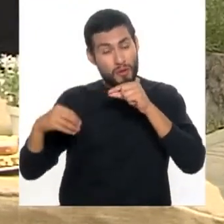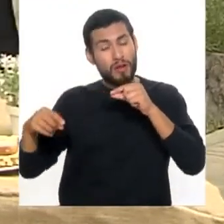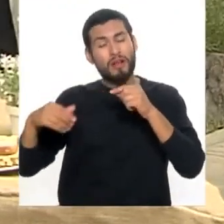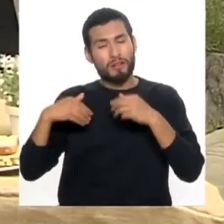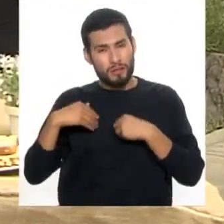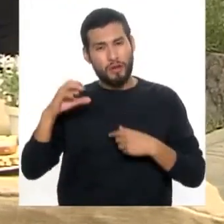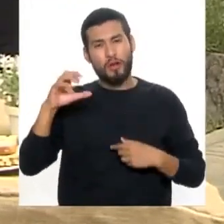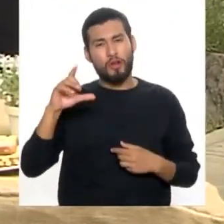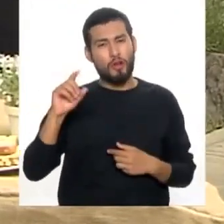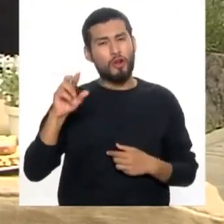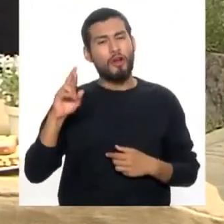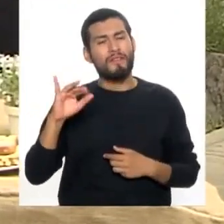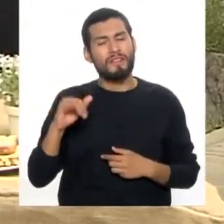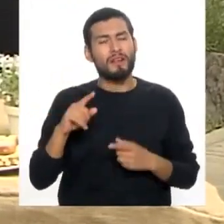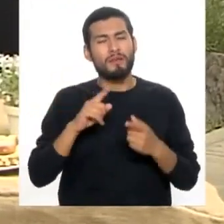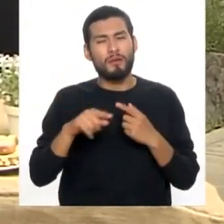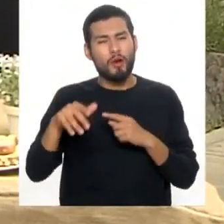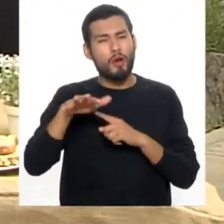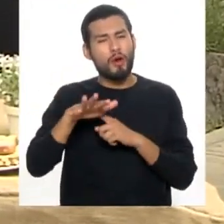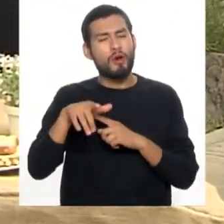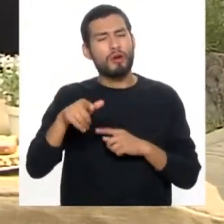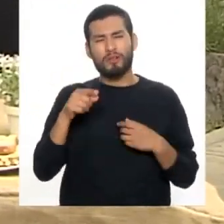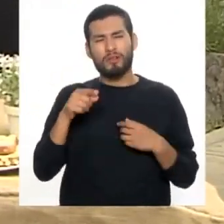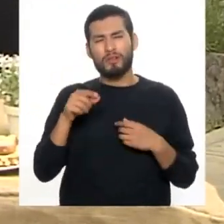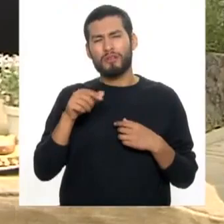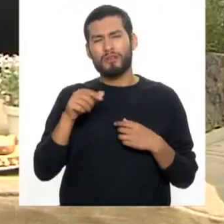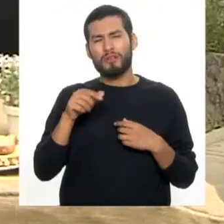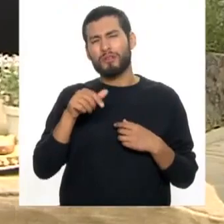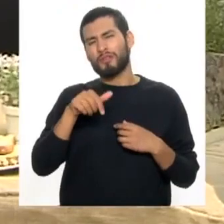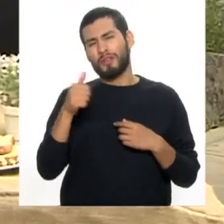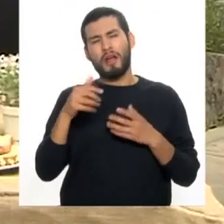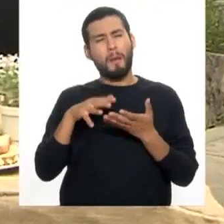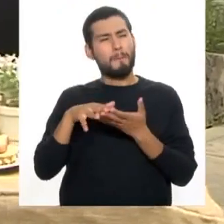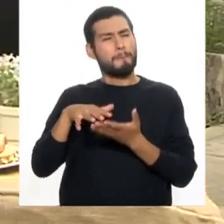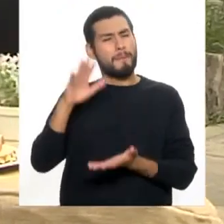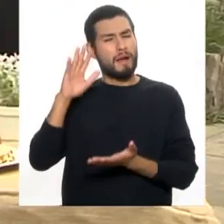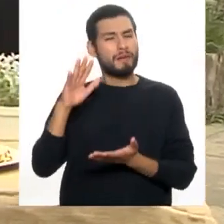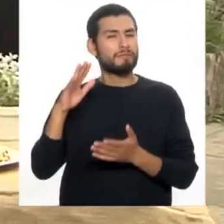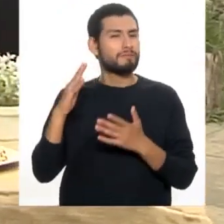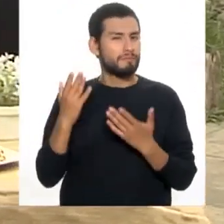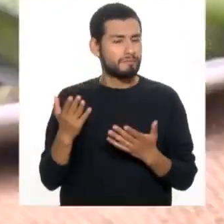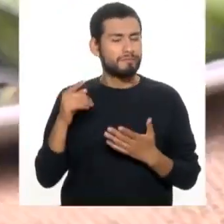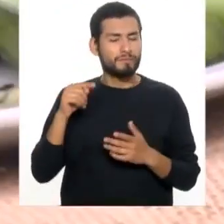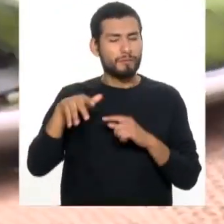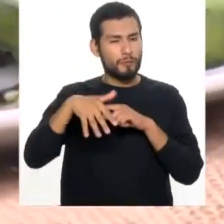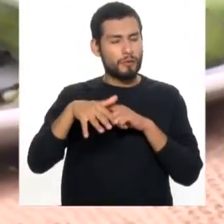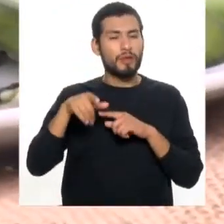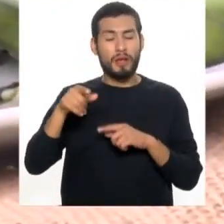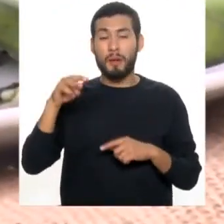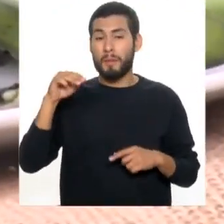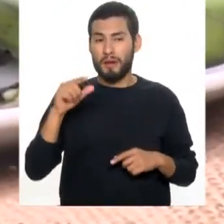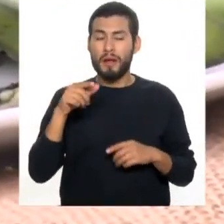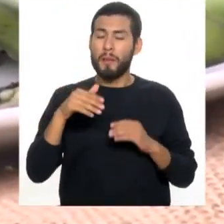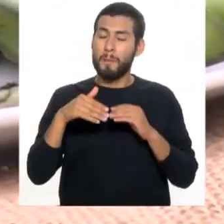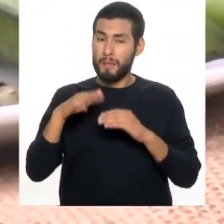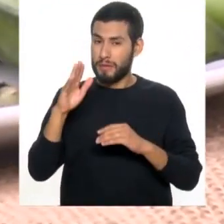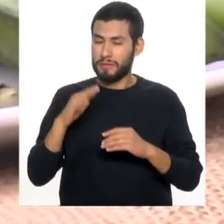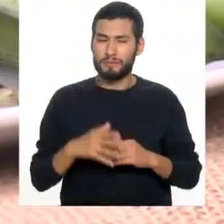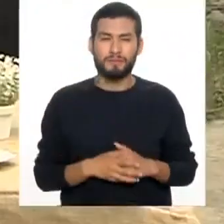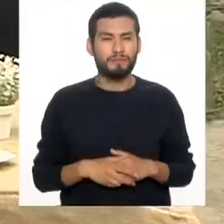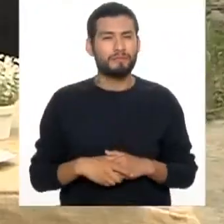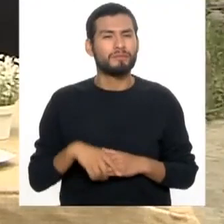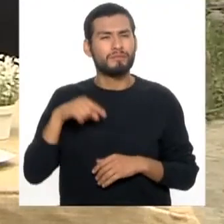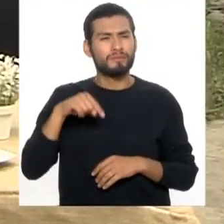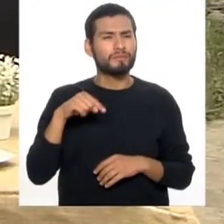clorofila, pero hablamos básicamente de las hojas porque tiene una clorofila, digamos, en mayor cantidad. Por lo tanto, también el magnesio estará en mayor cantidad. Entonces,